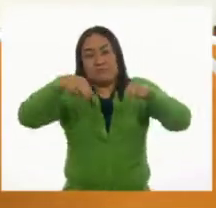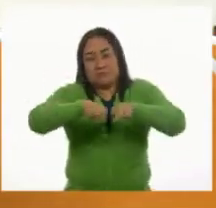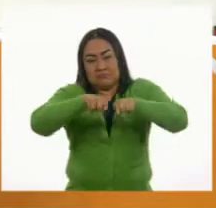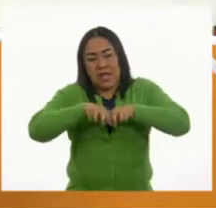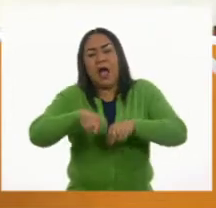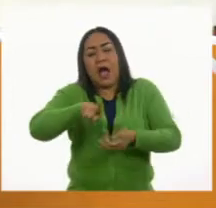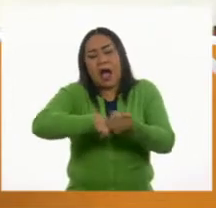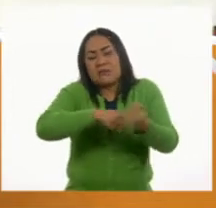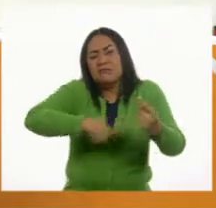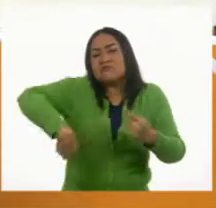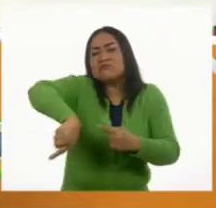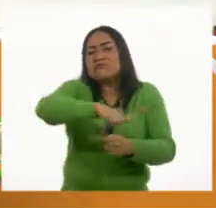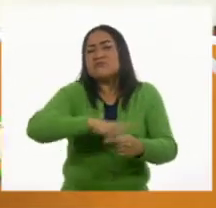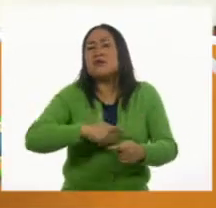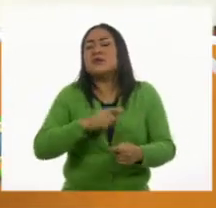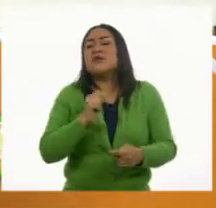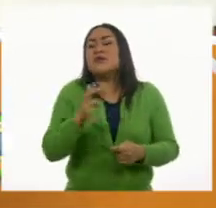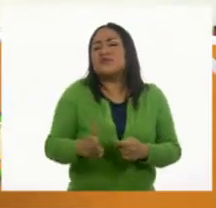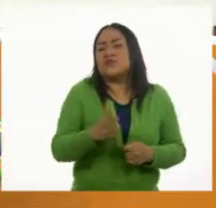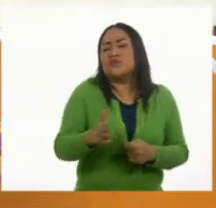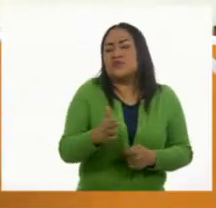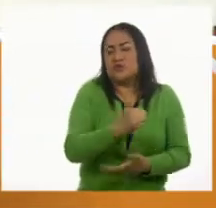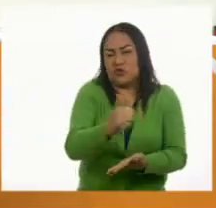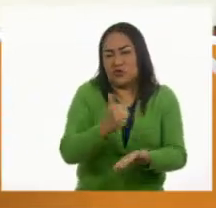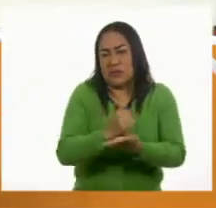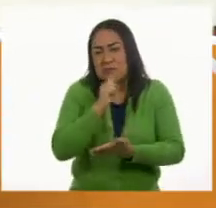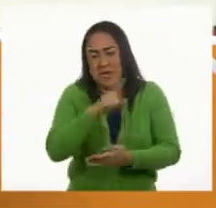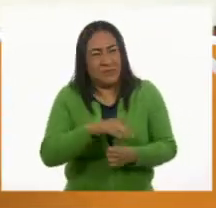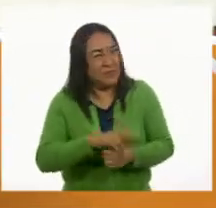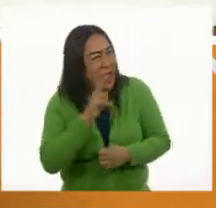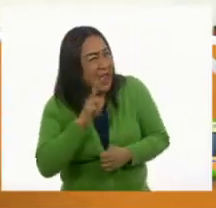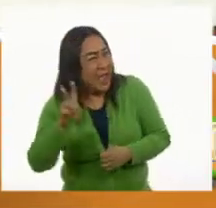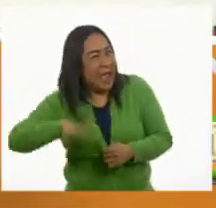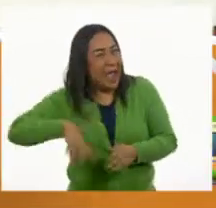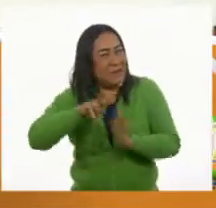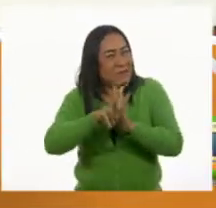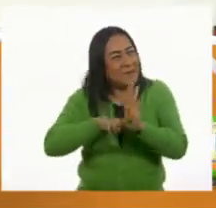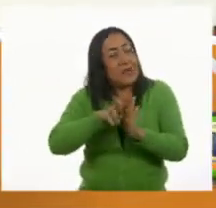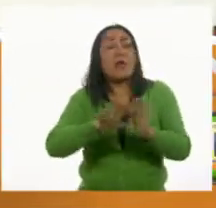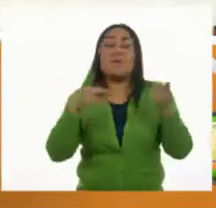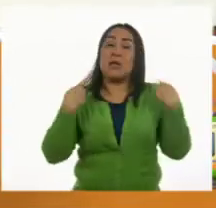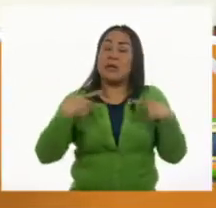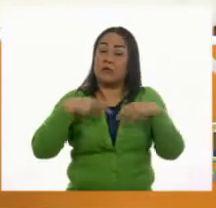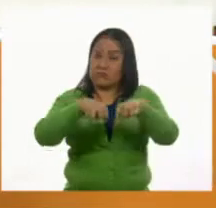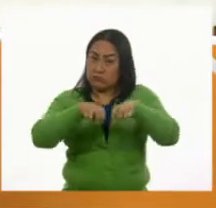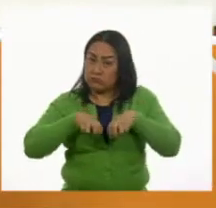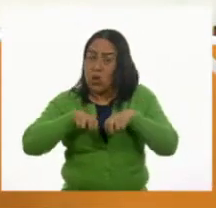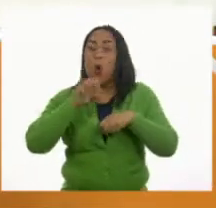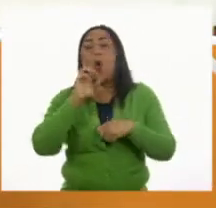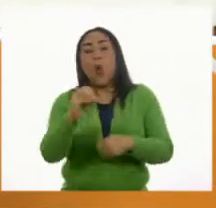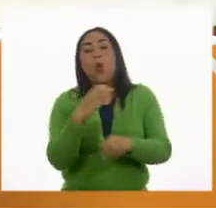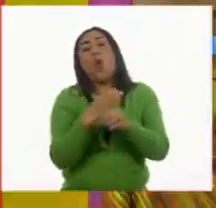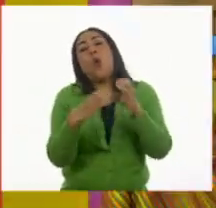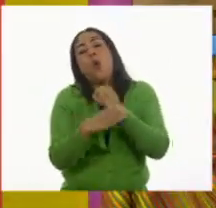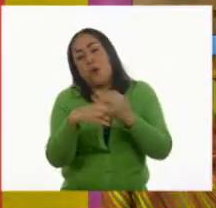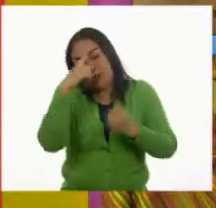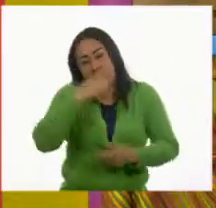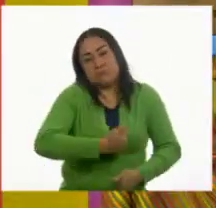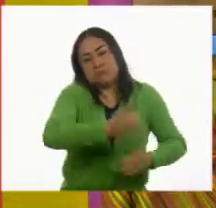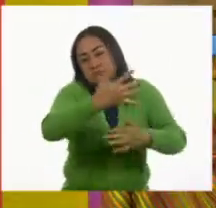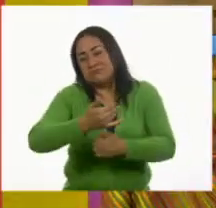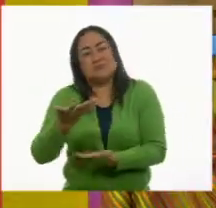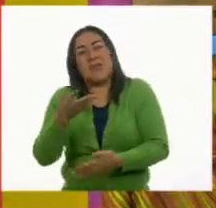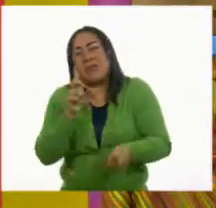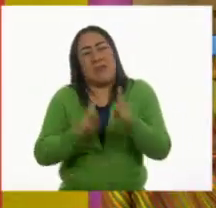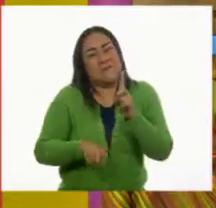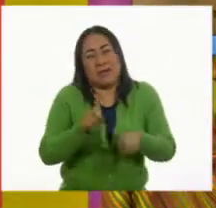misma ciudad. Como vimos en la cápsula, podrían transportar a veces carga y a veces personas, dependiendo de la época. ¡Qué